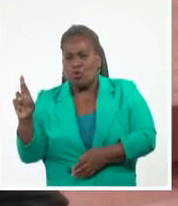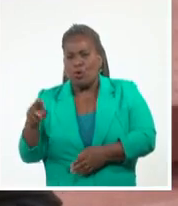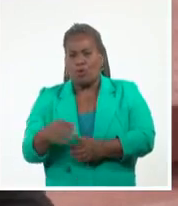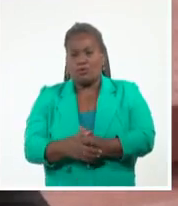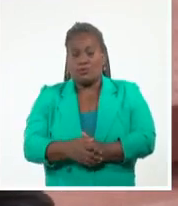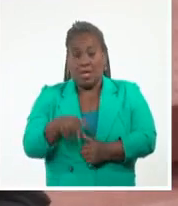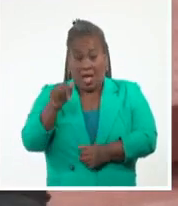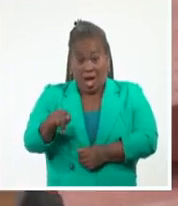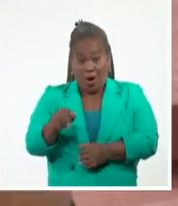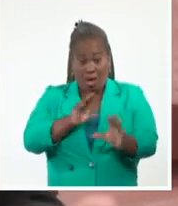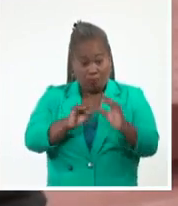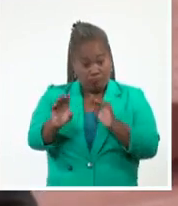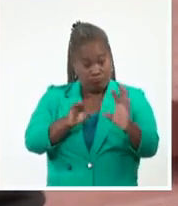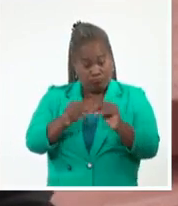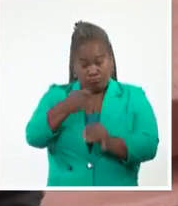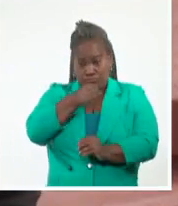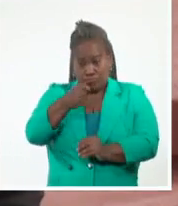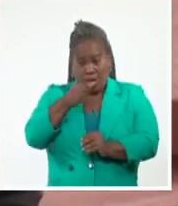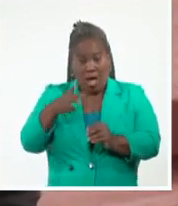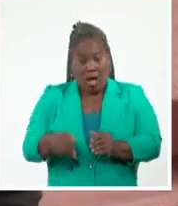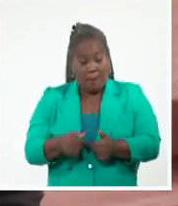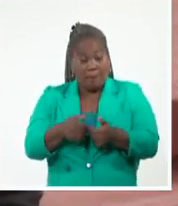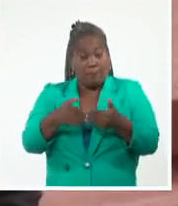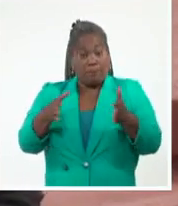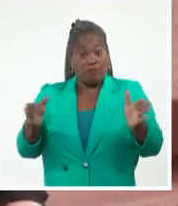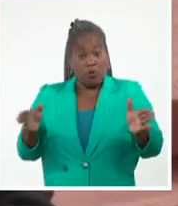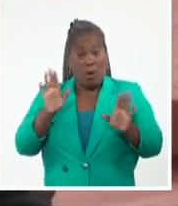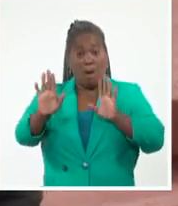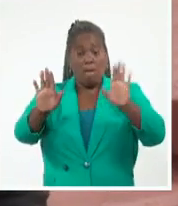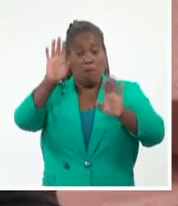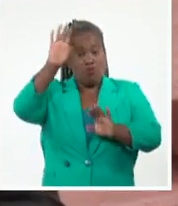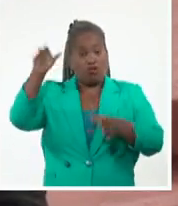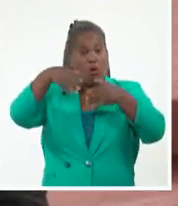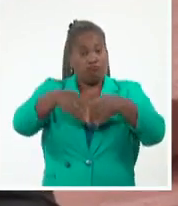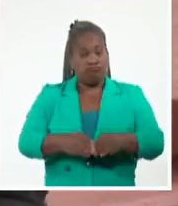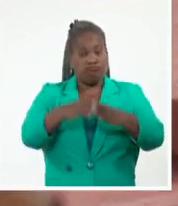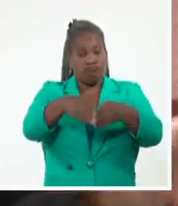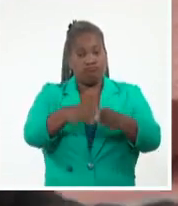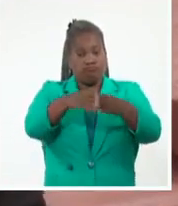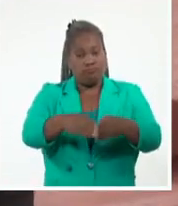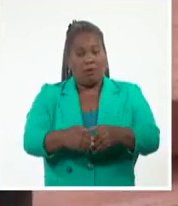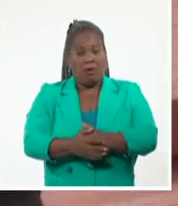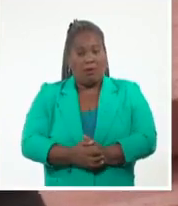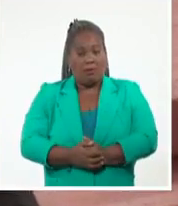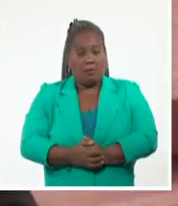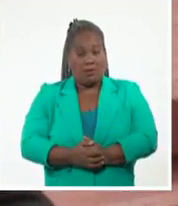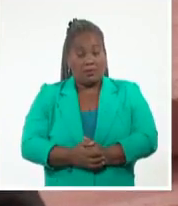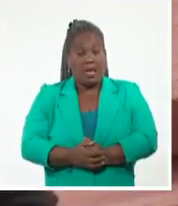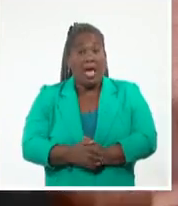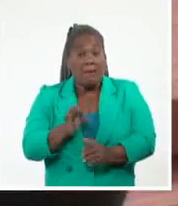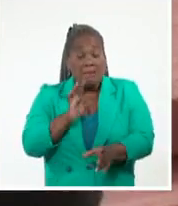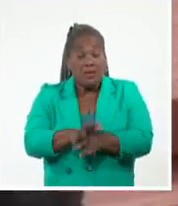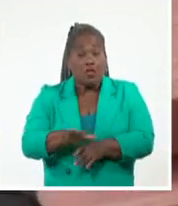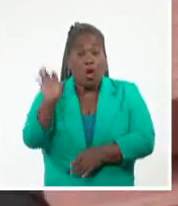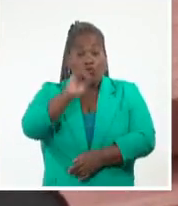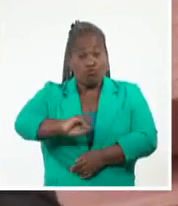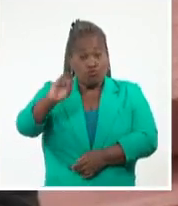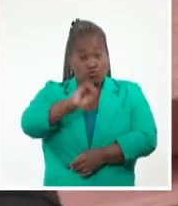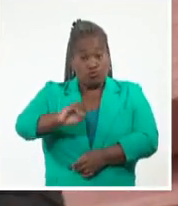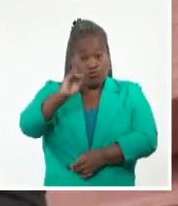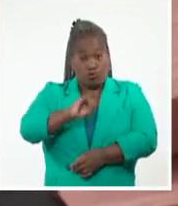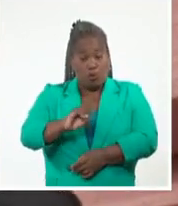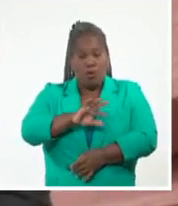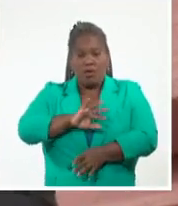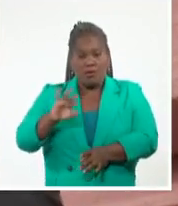a conversar sobre la reapertura del Memorial Granma al público que desde el pasado mes de octubre, pues ya pueden